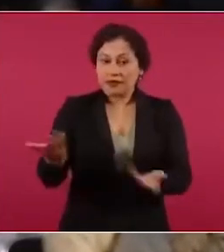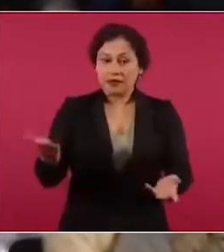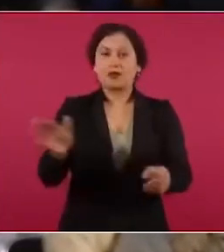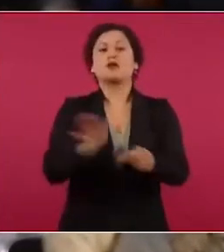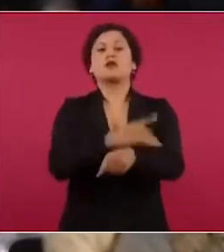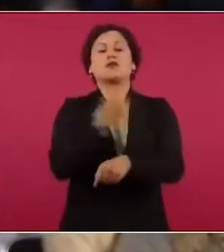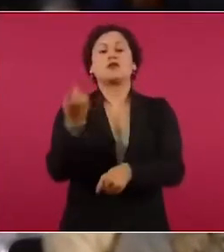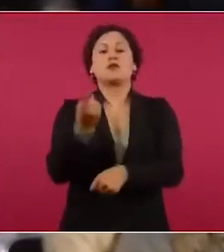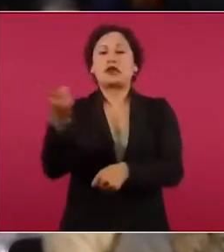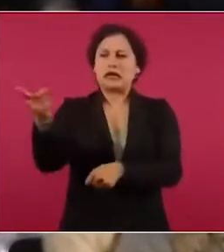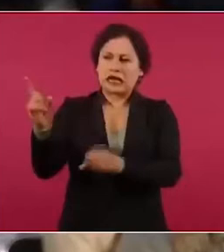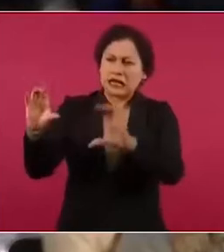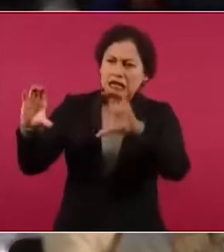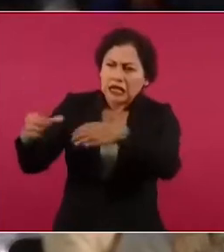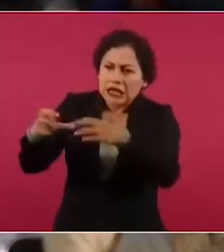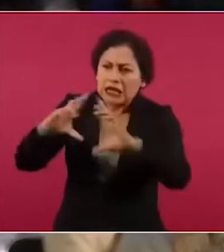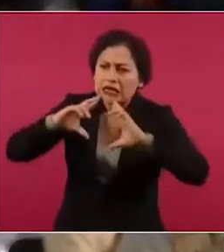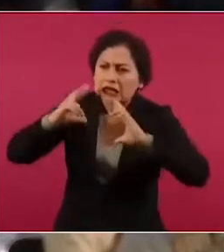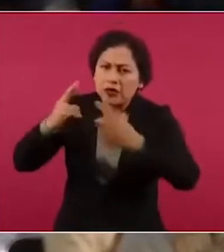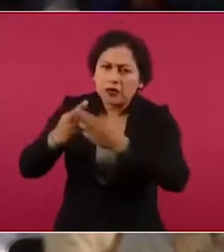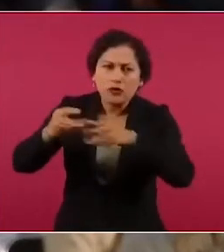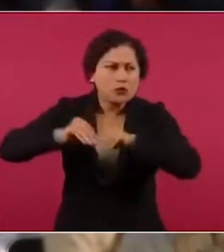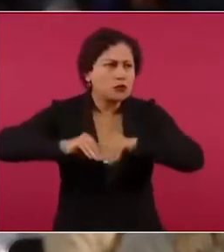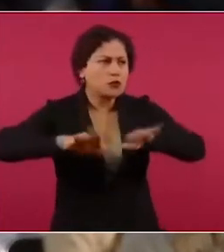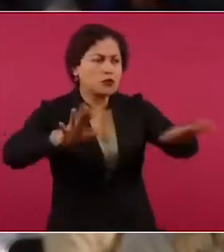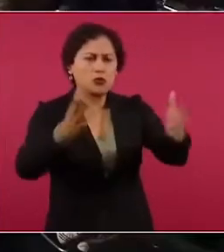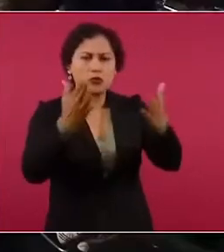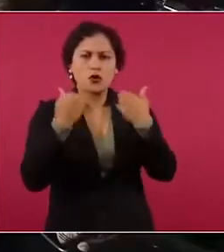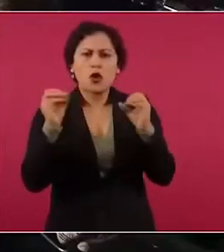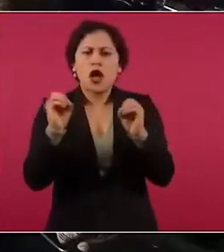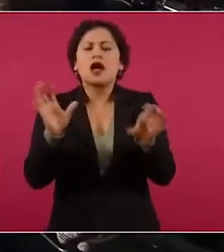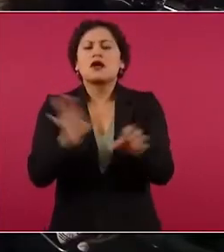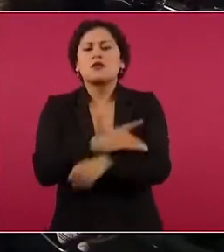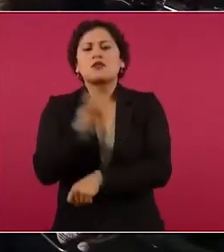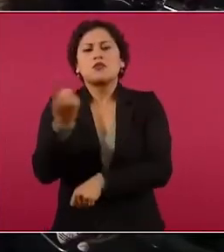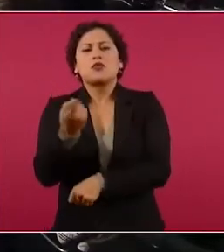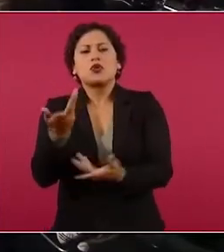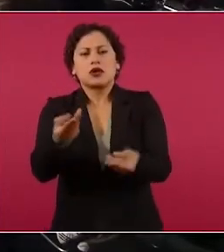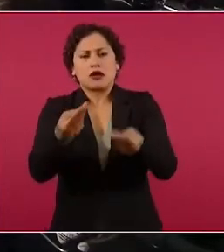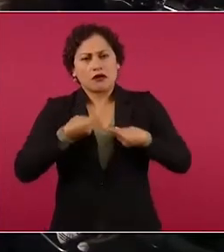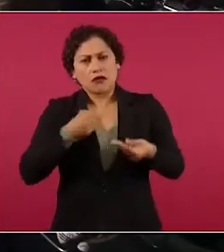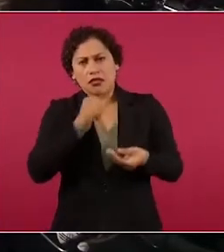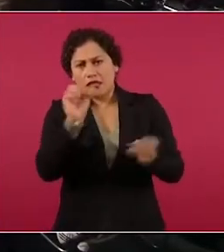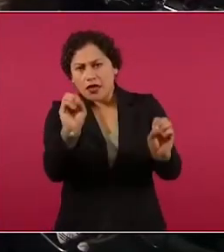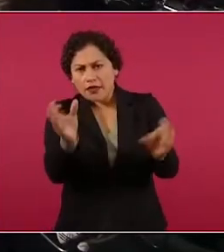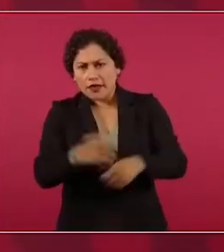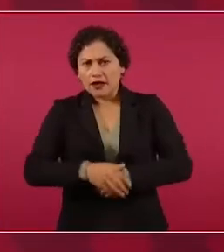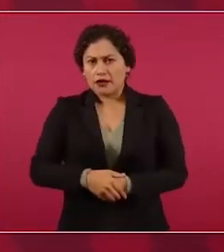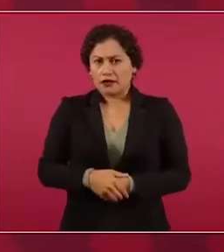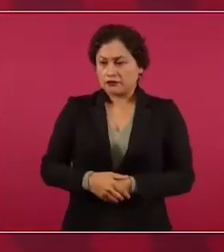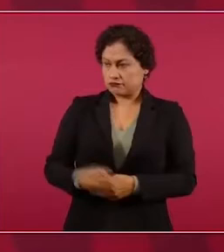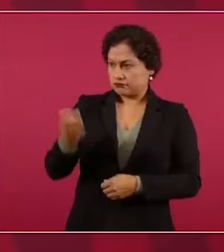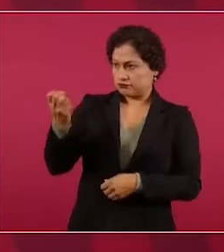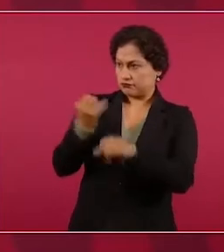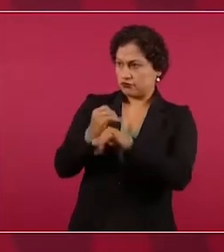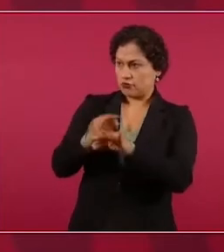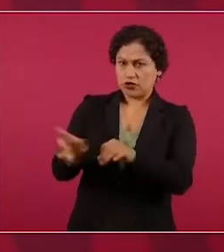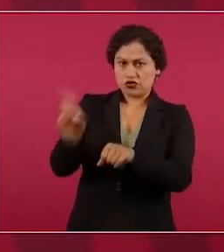publica en todos lados, continúa el bloqueo de información en canciller Sergei. es la información que se da aquí todos los días.